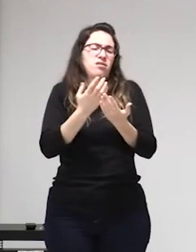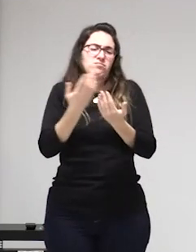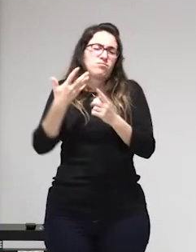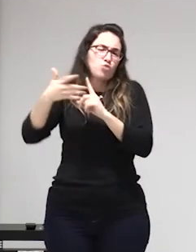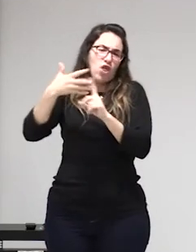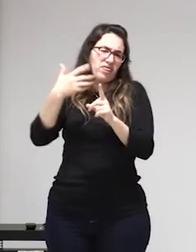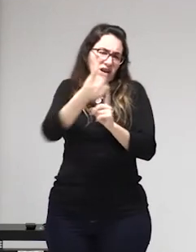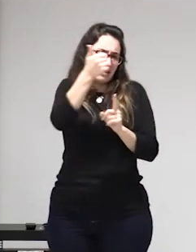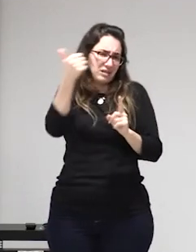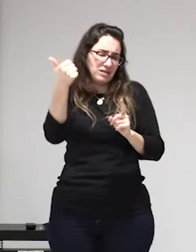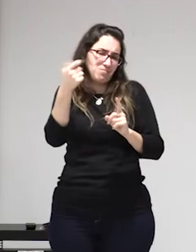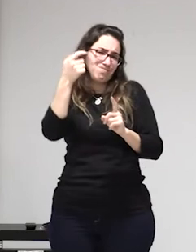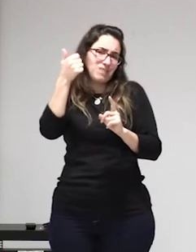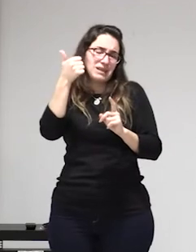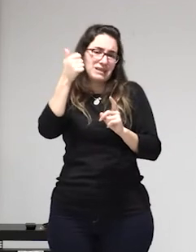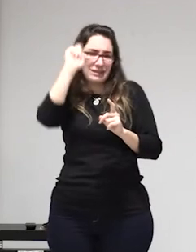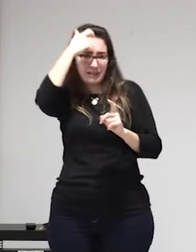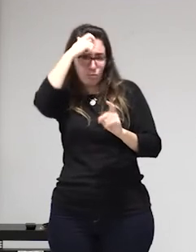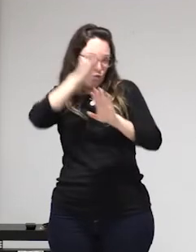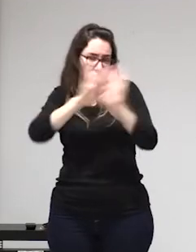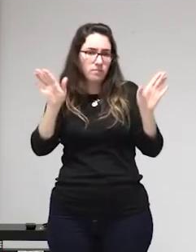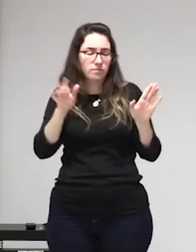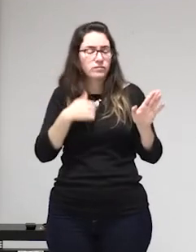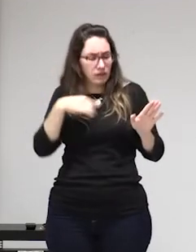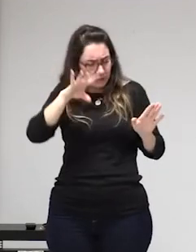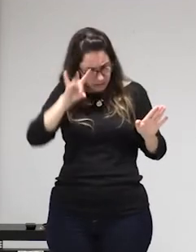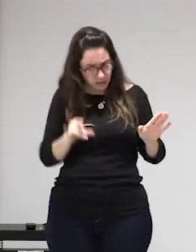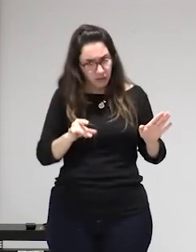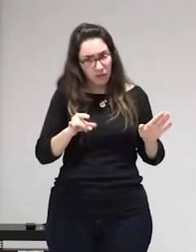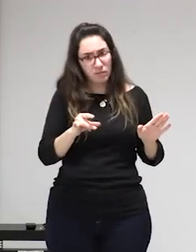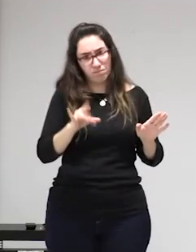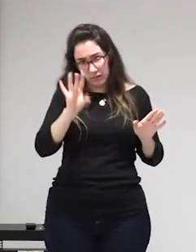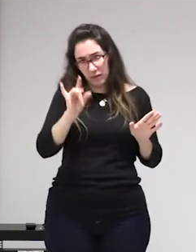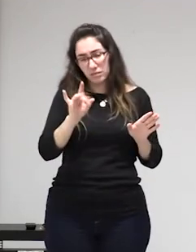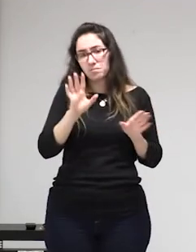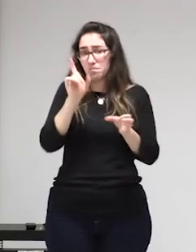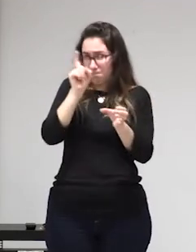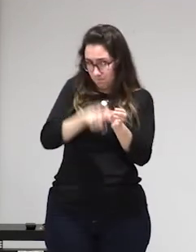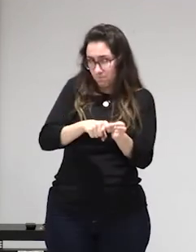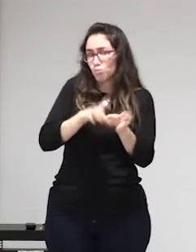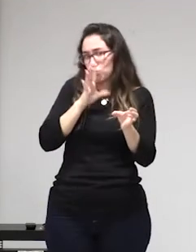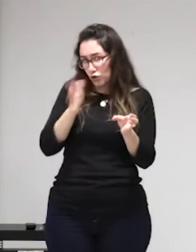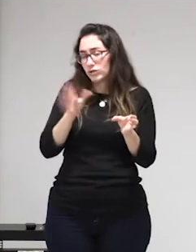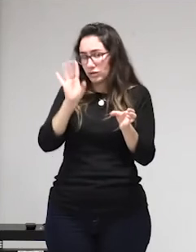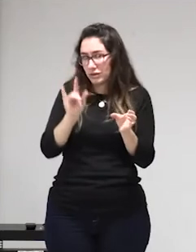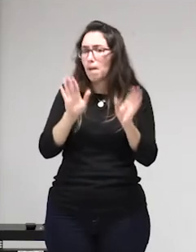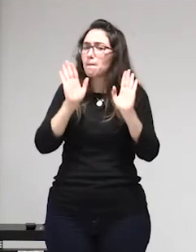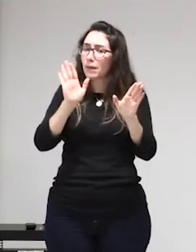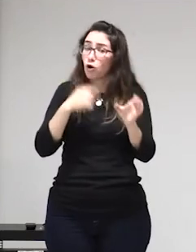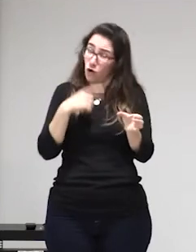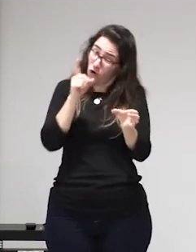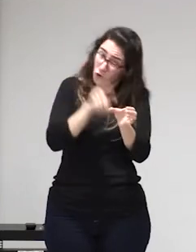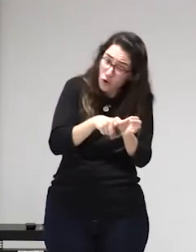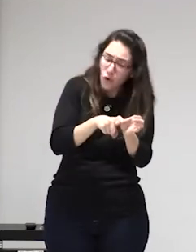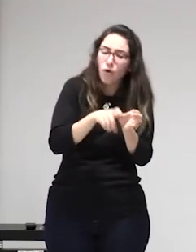sí mi vida sería mucho más fácil es así si ahora mismo dijera soy una víctima la gente me perdonaría